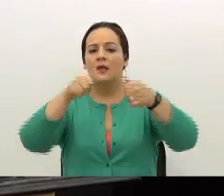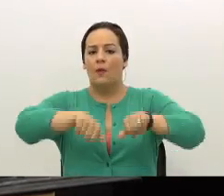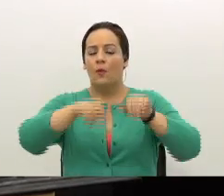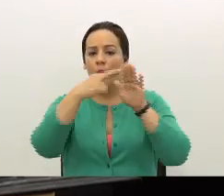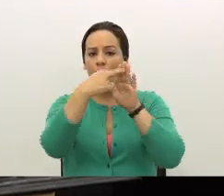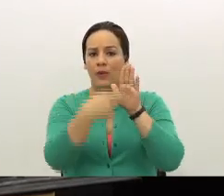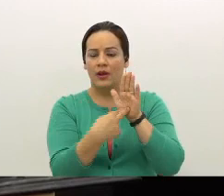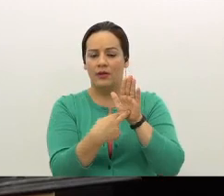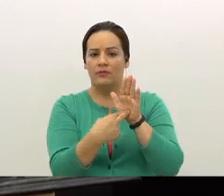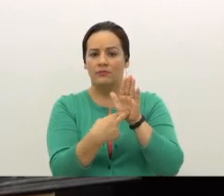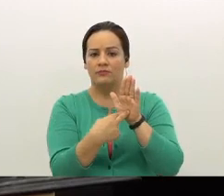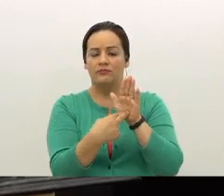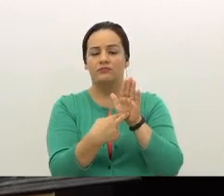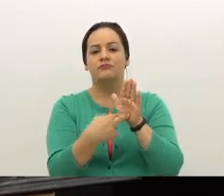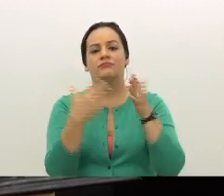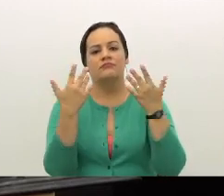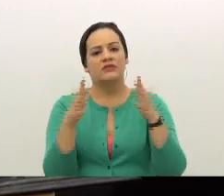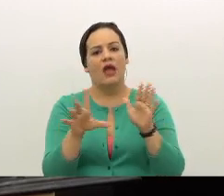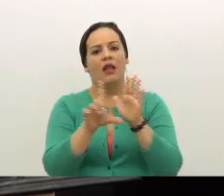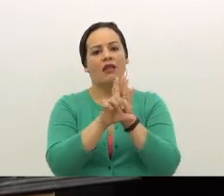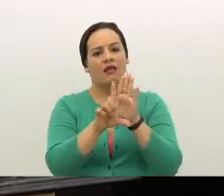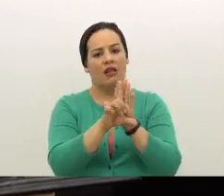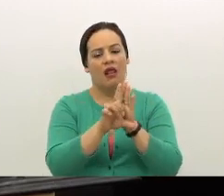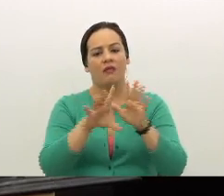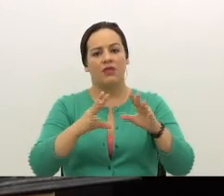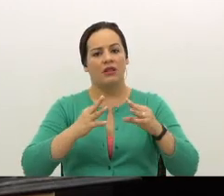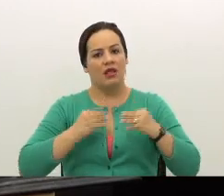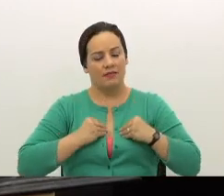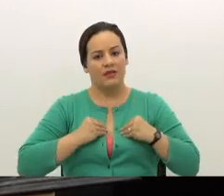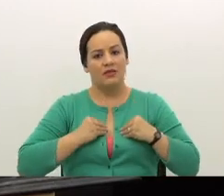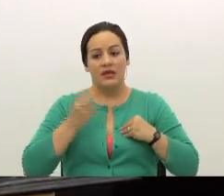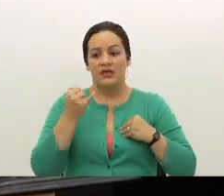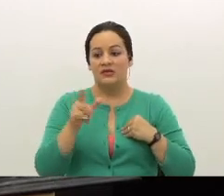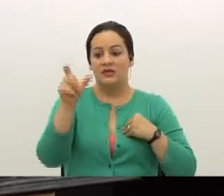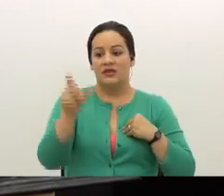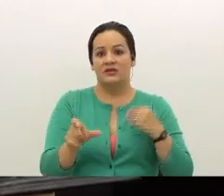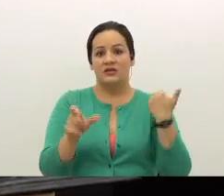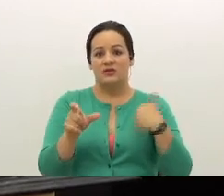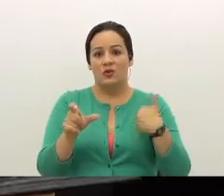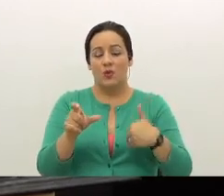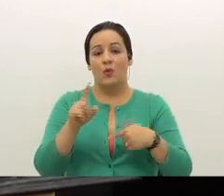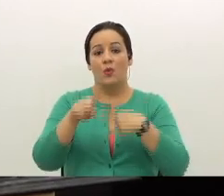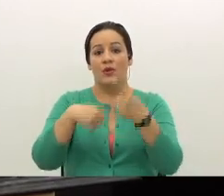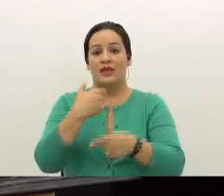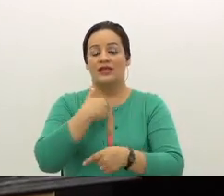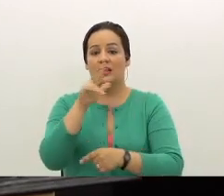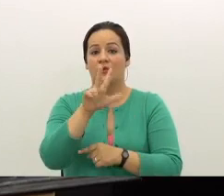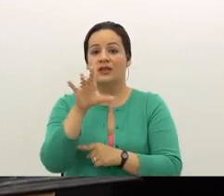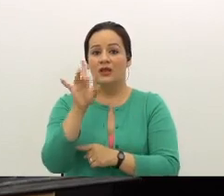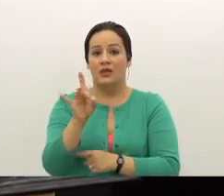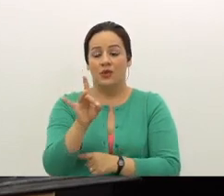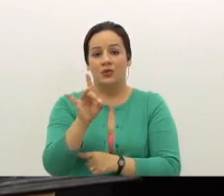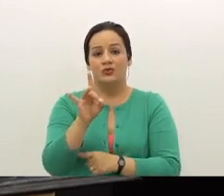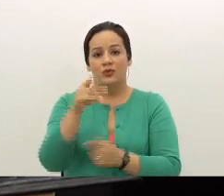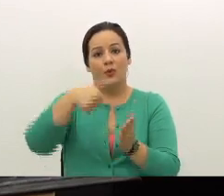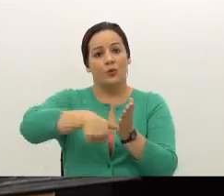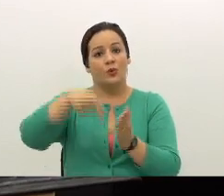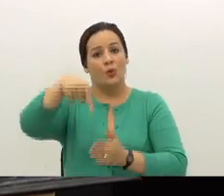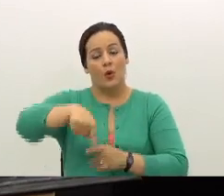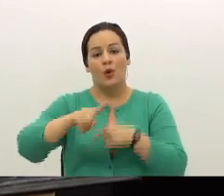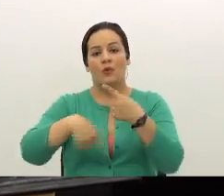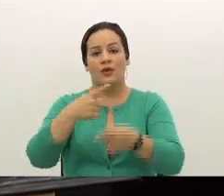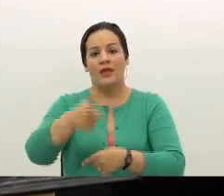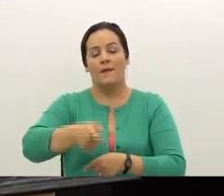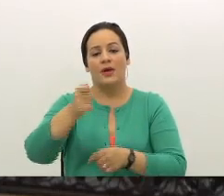estaba legalmente admitido. Si este señor hubiera tenido los 78 votos, hoy sería magistrado de la República.